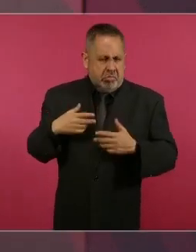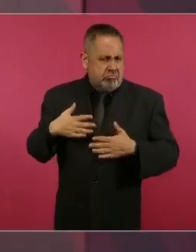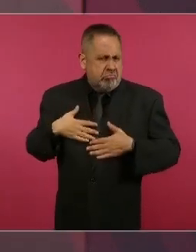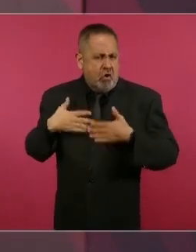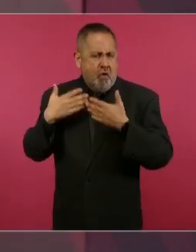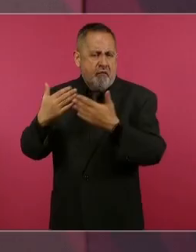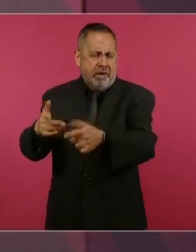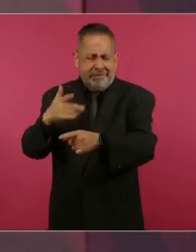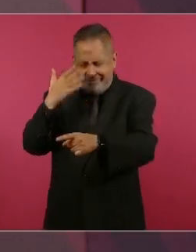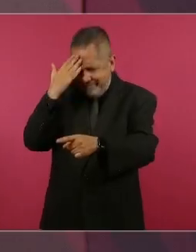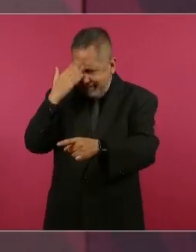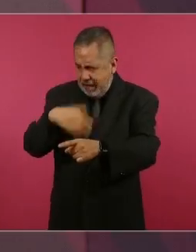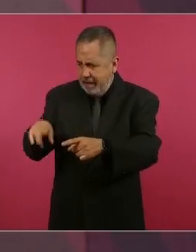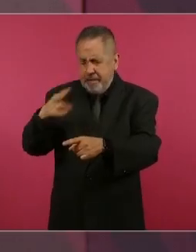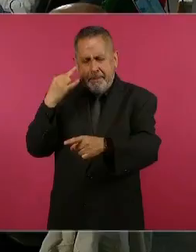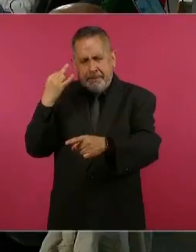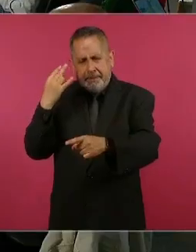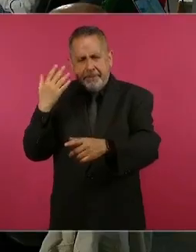pueblo,